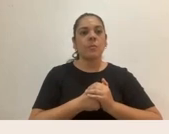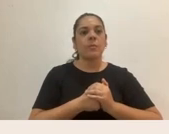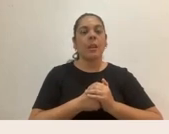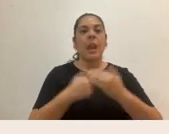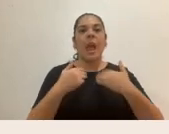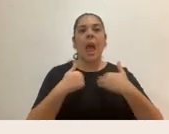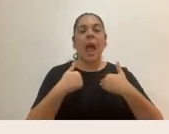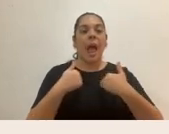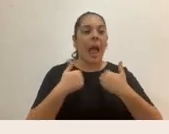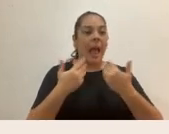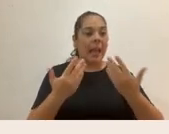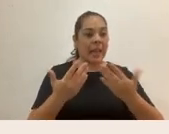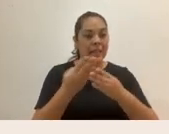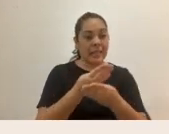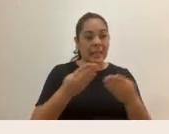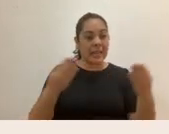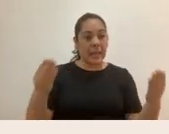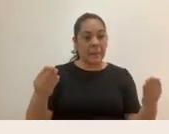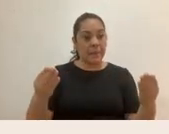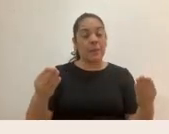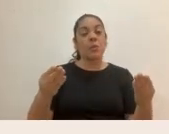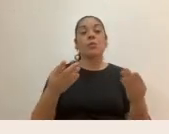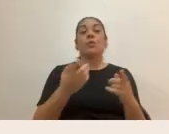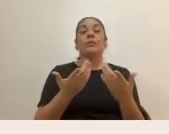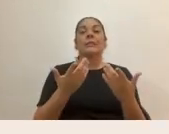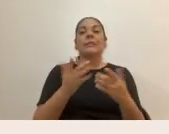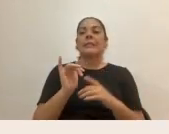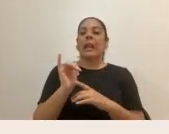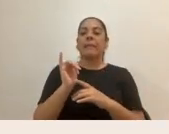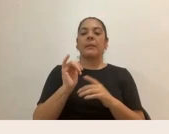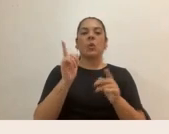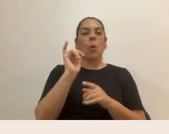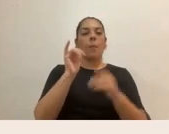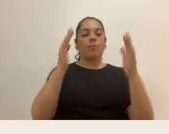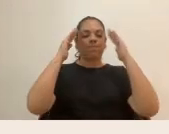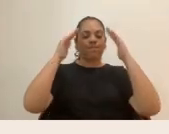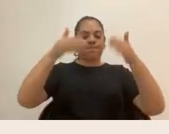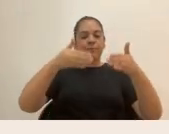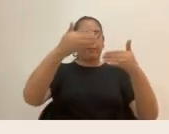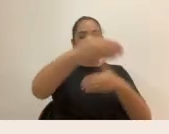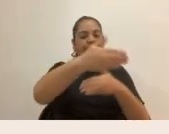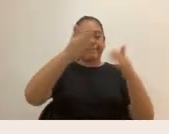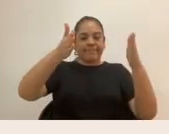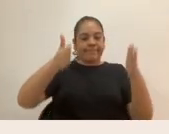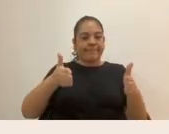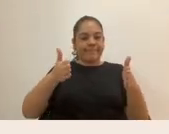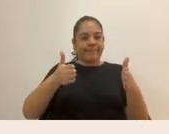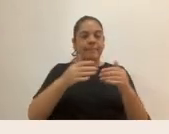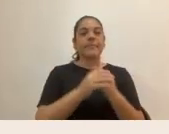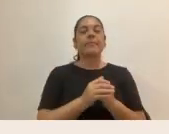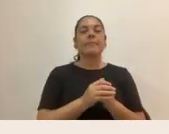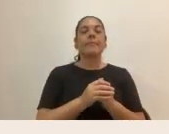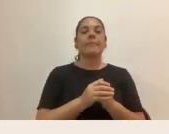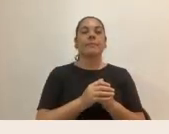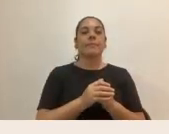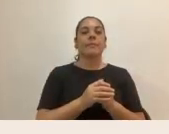hay elementos que de alguna u otra manera nos encajonan en ese deber ser? Vamos a ver acá en